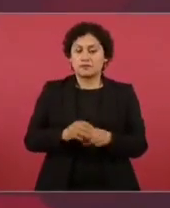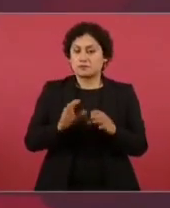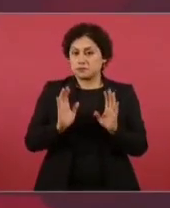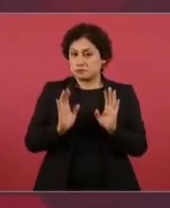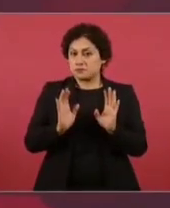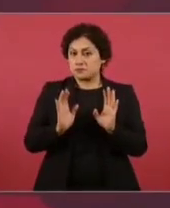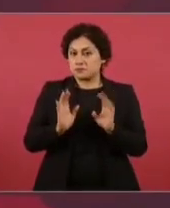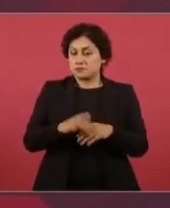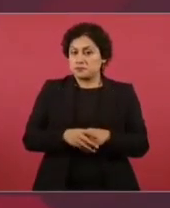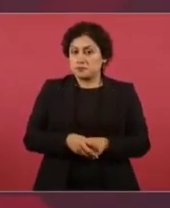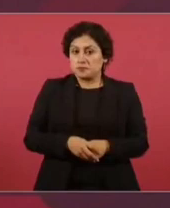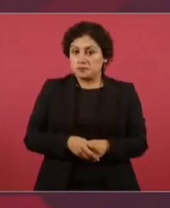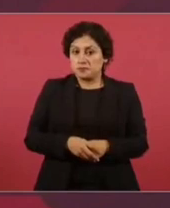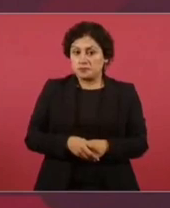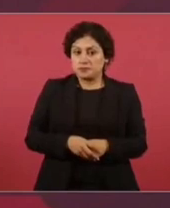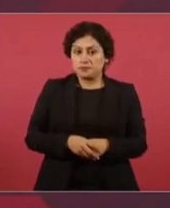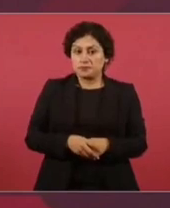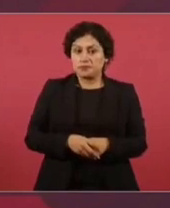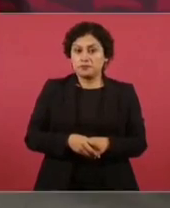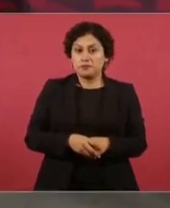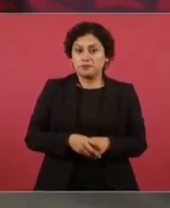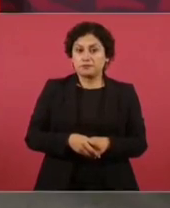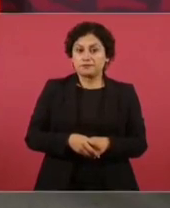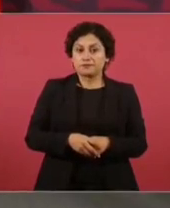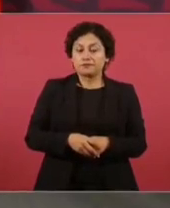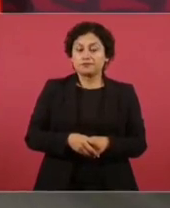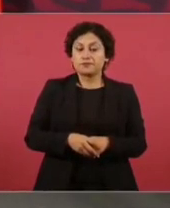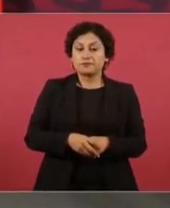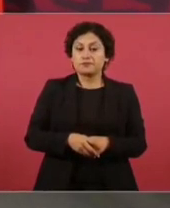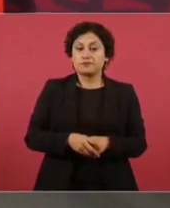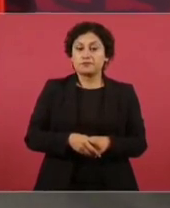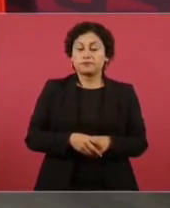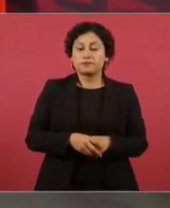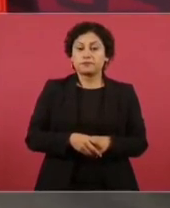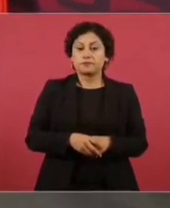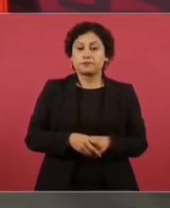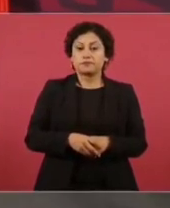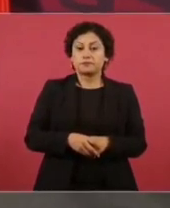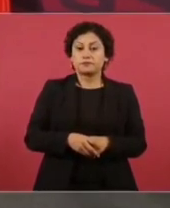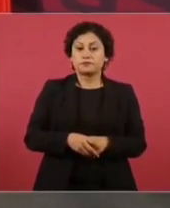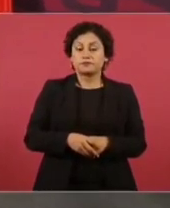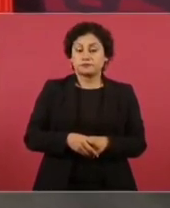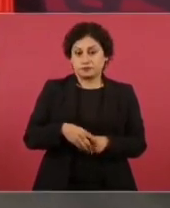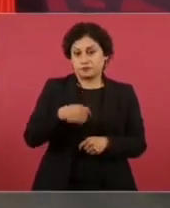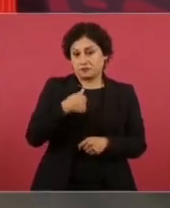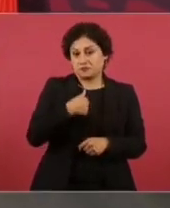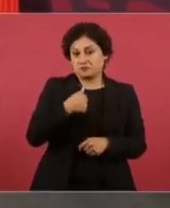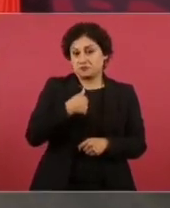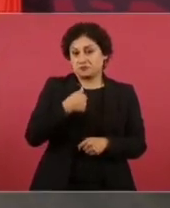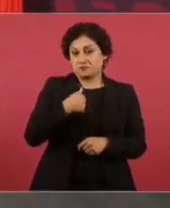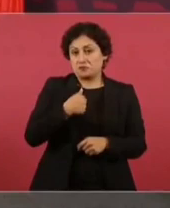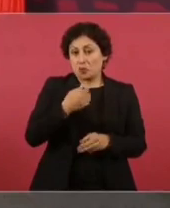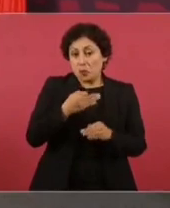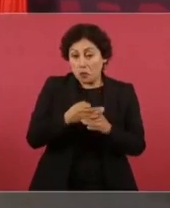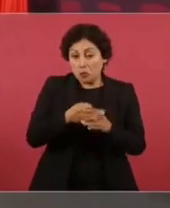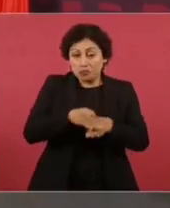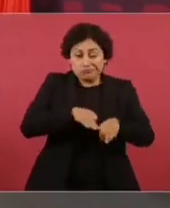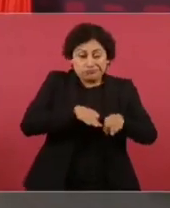tengo bastante trabajo,